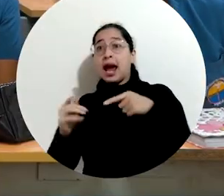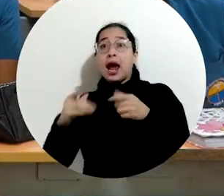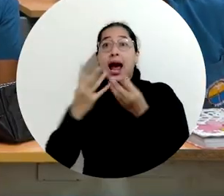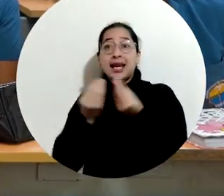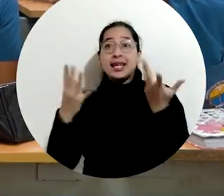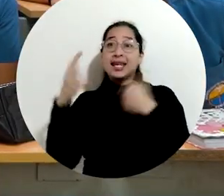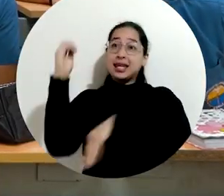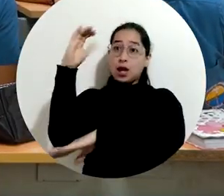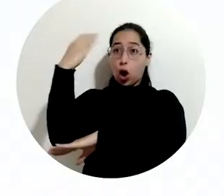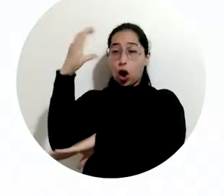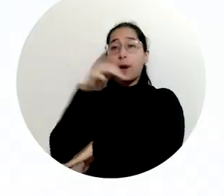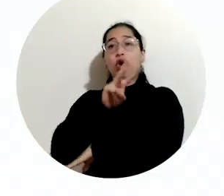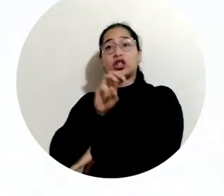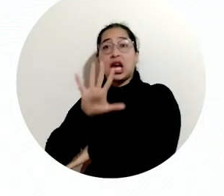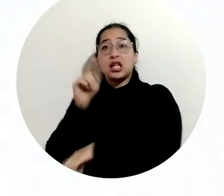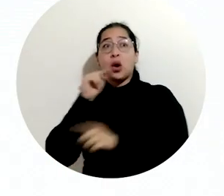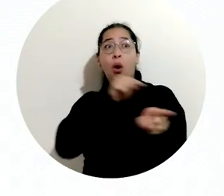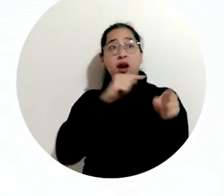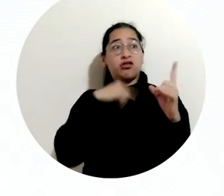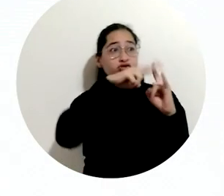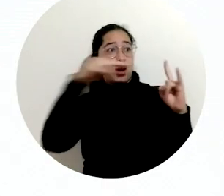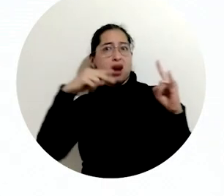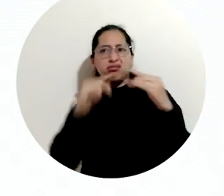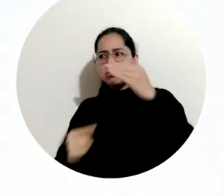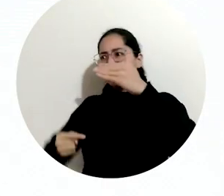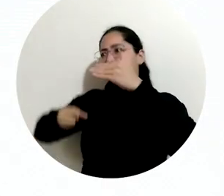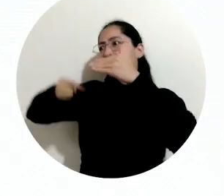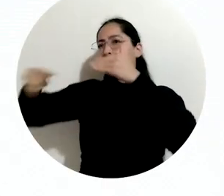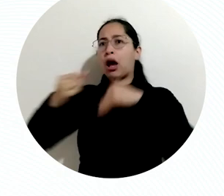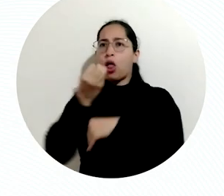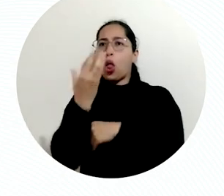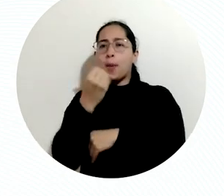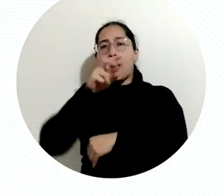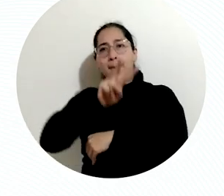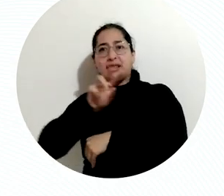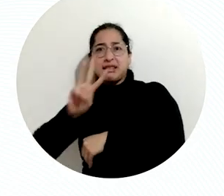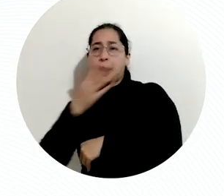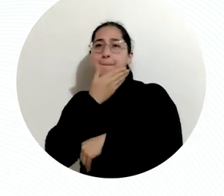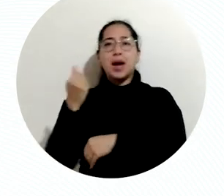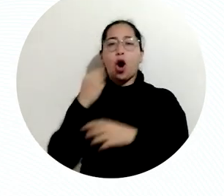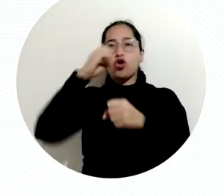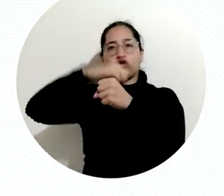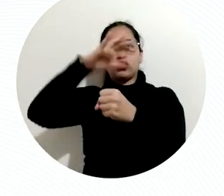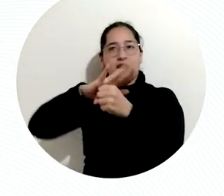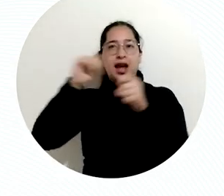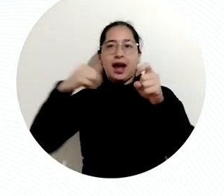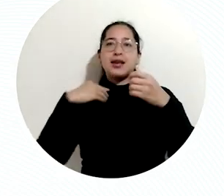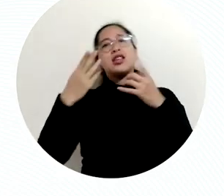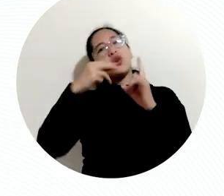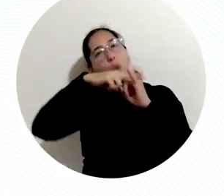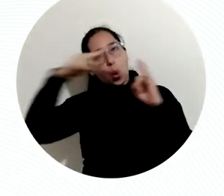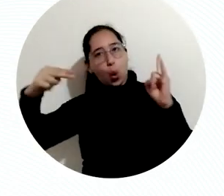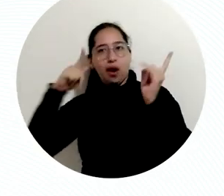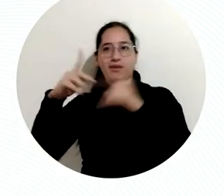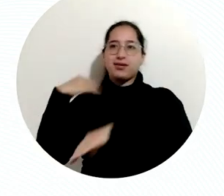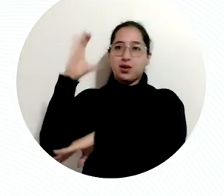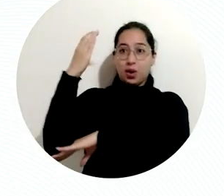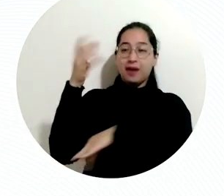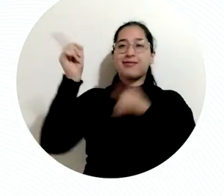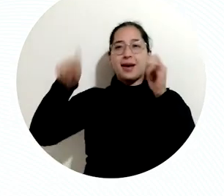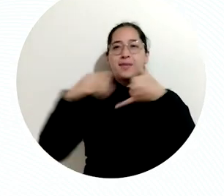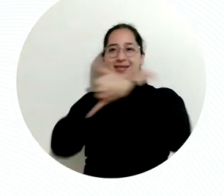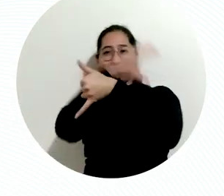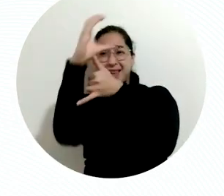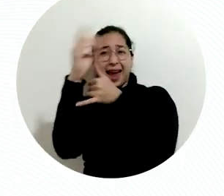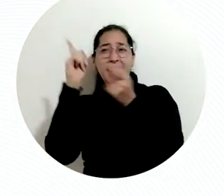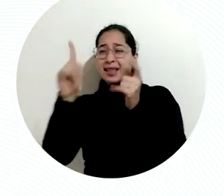89 universidades de Colombia, siendo así la novena mejor universidad pública del país, la cuarta más destacada de la región Caribe